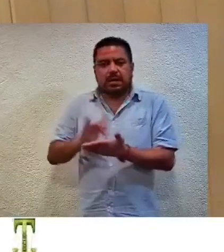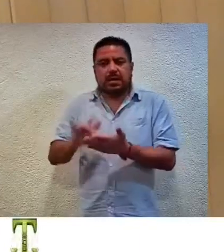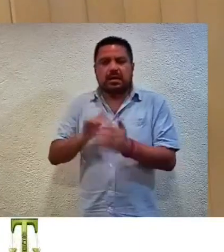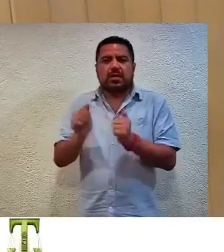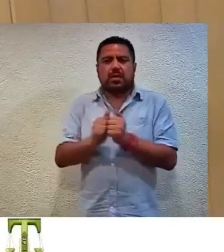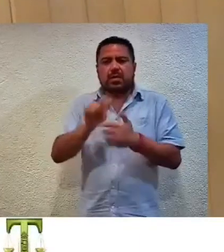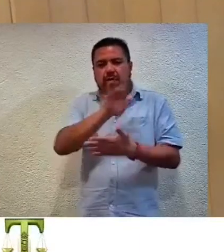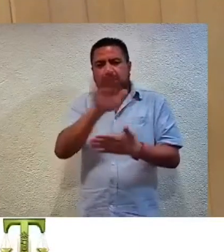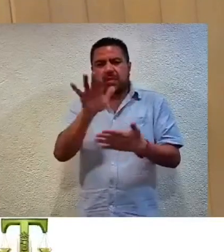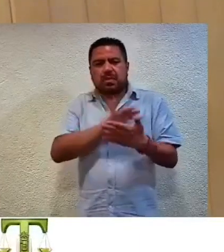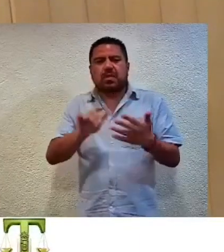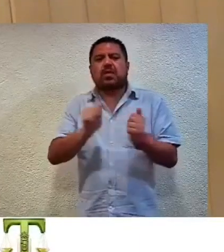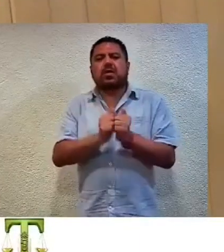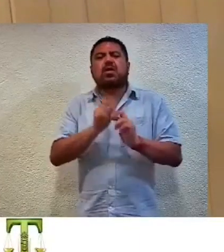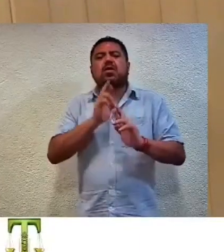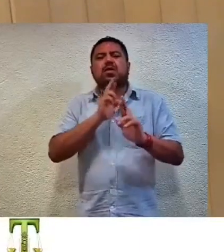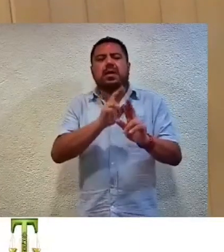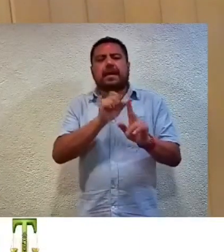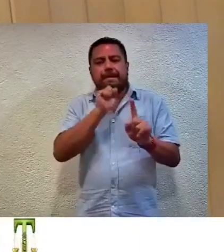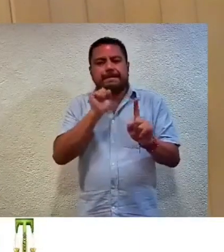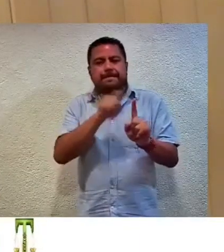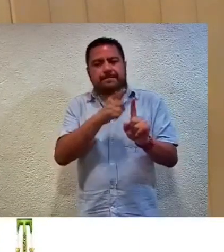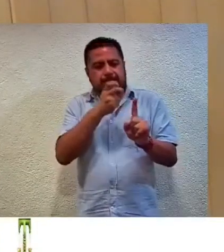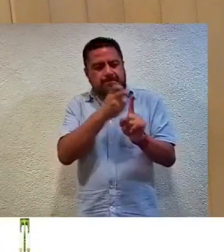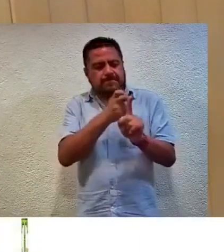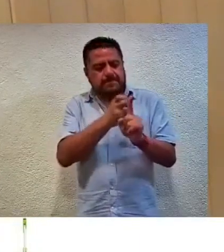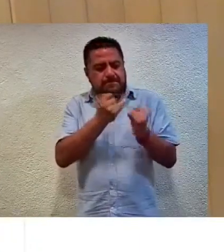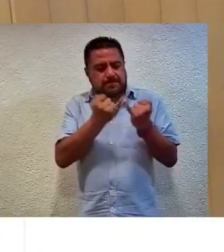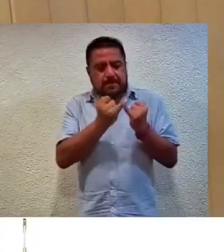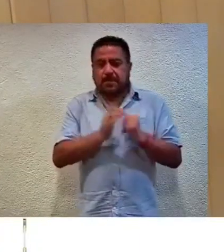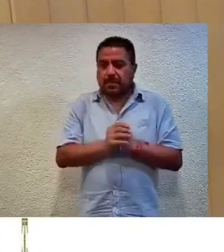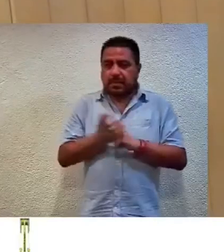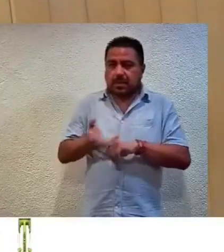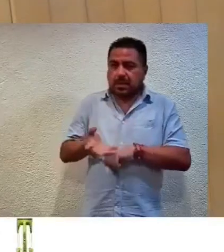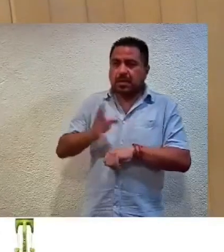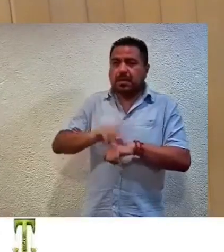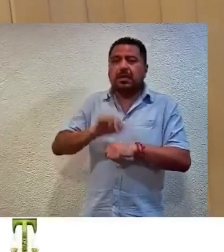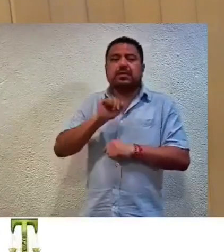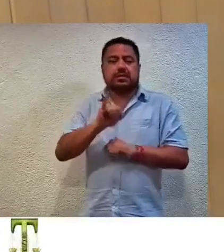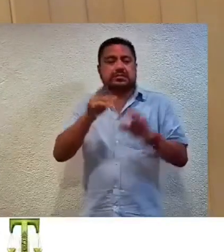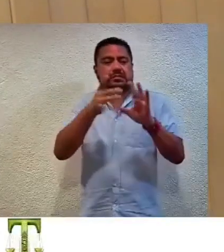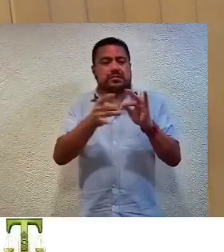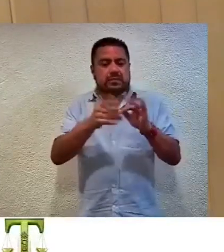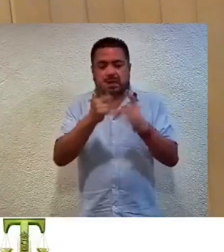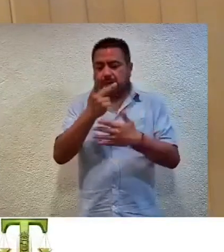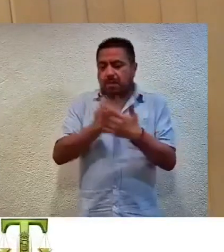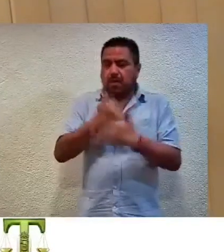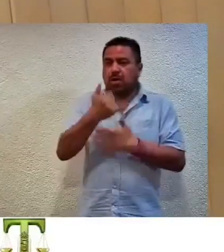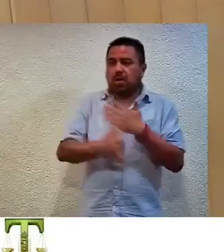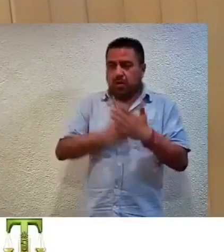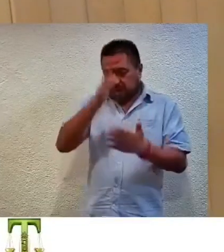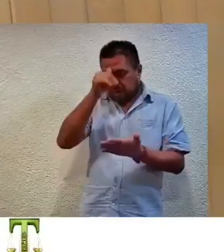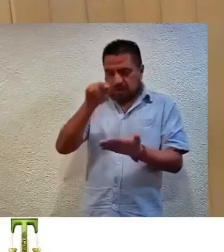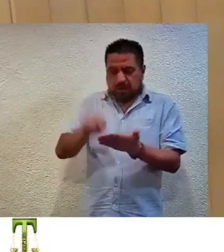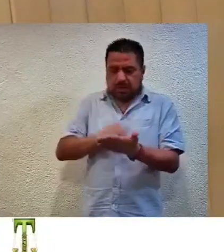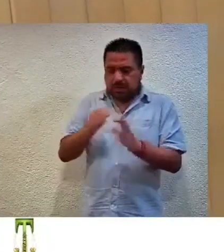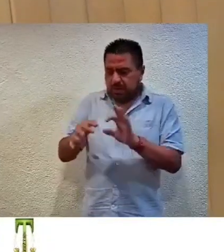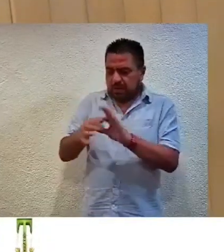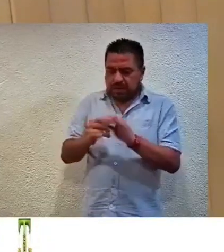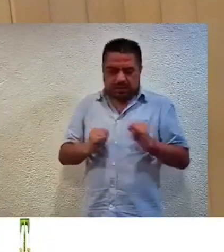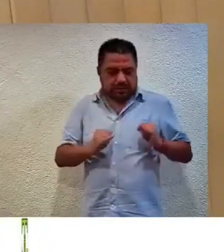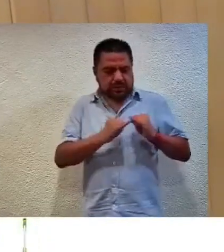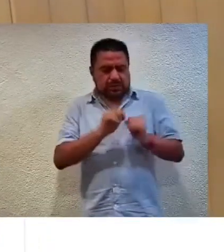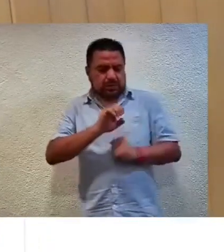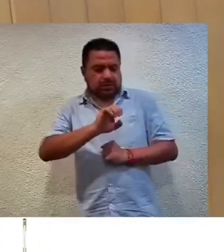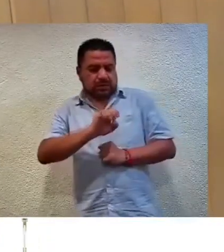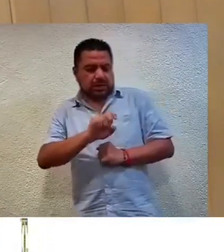cuenta y los resolutivos del mismo. Con su autorización, doy cuenta con el proyecto del audoconvenio Instituto 38 del